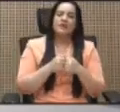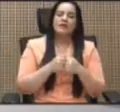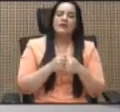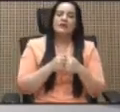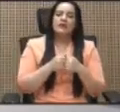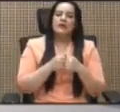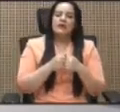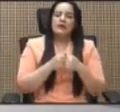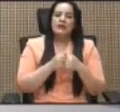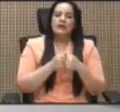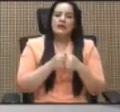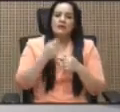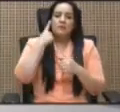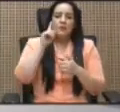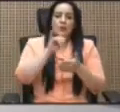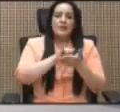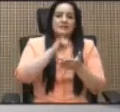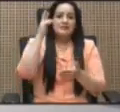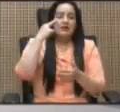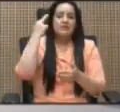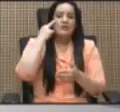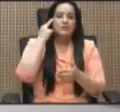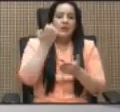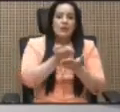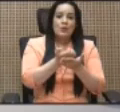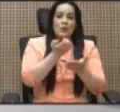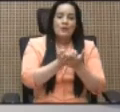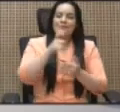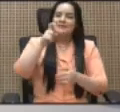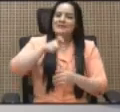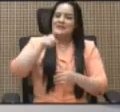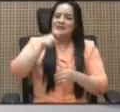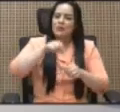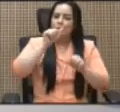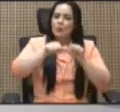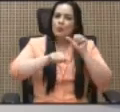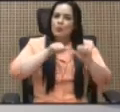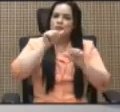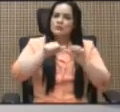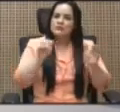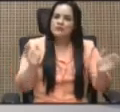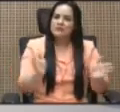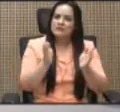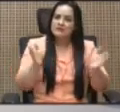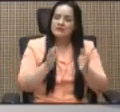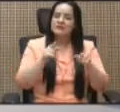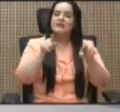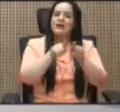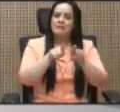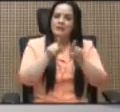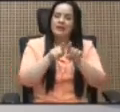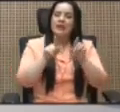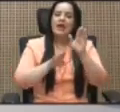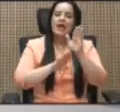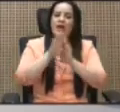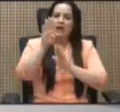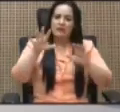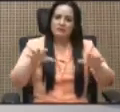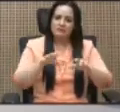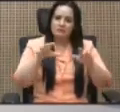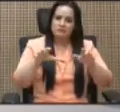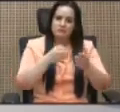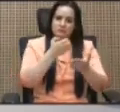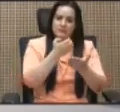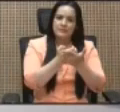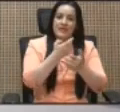esta razón que nuestra economía requiere de esfuerzos que incentiven también la reactivación económica. Desde